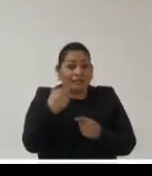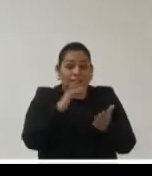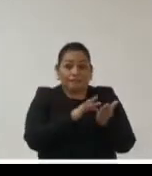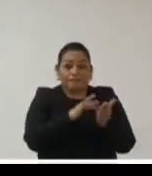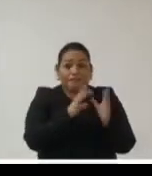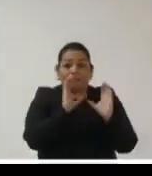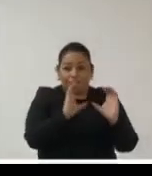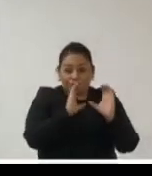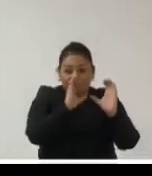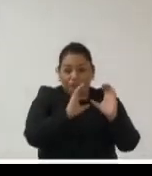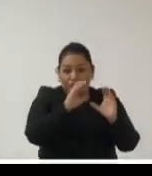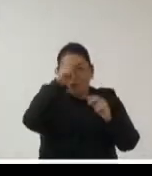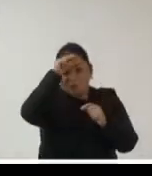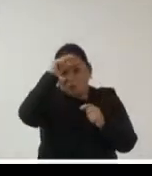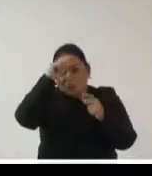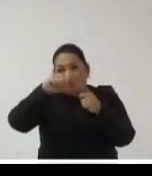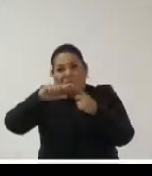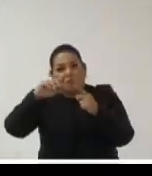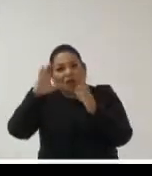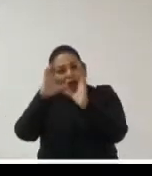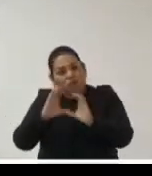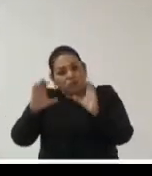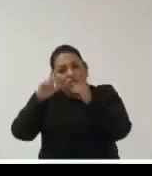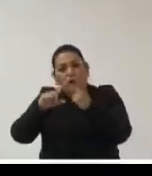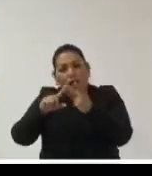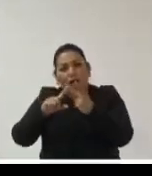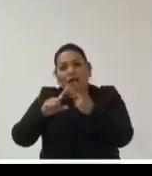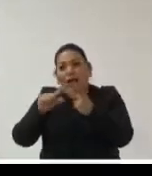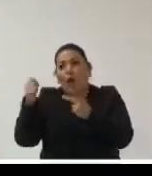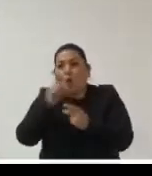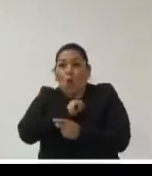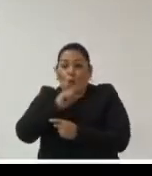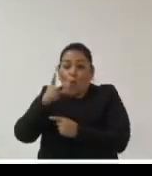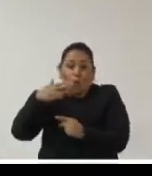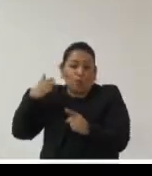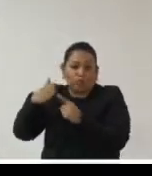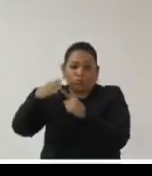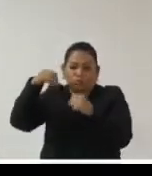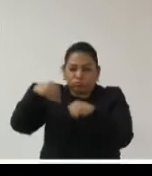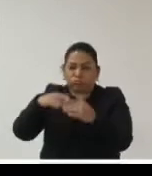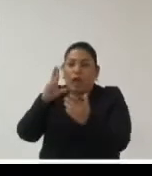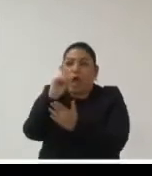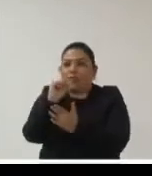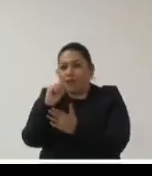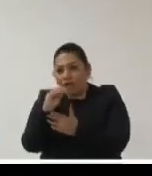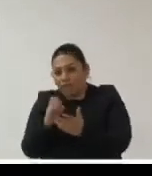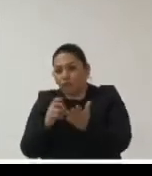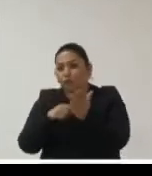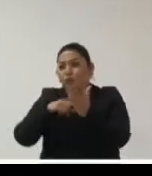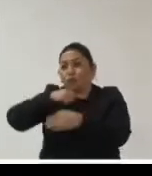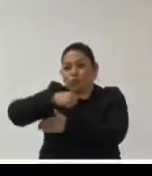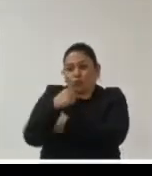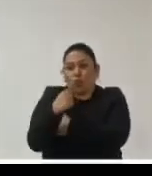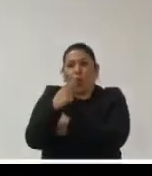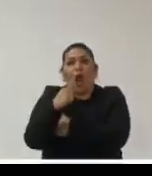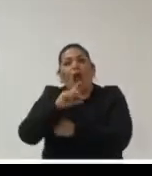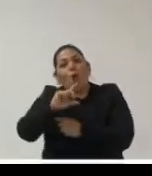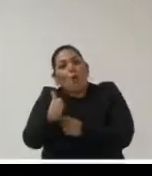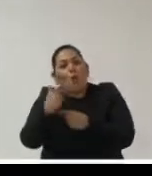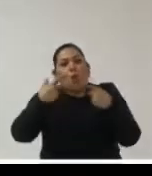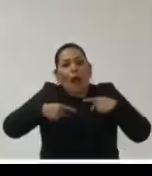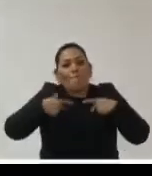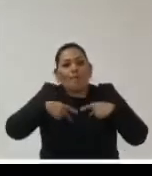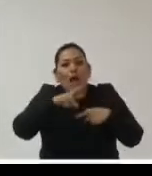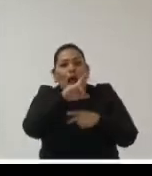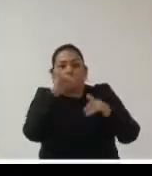otro en inteligencia artificial otro que esté que esté especializado en metadatos otro archivista que esté especializado en